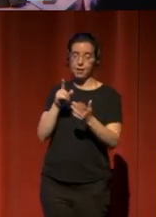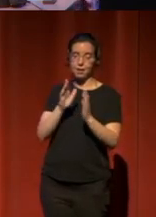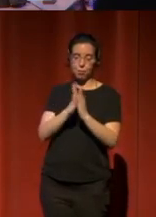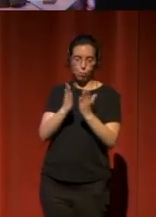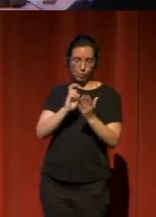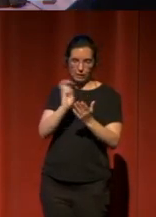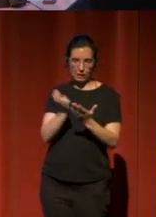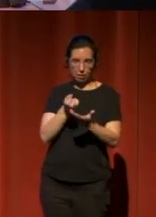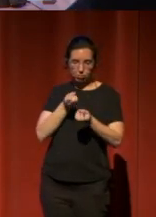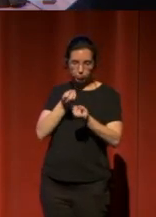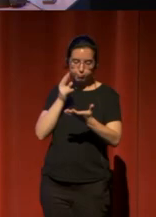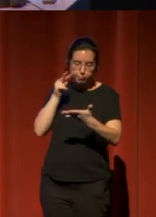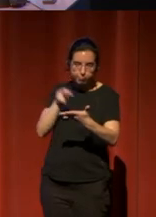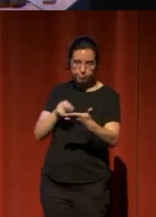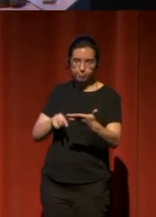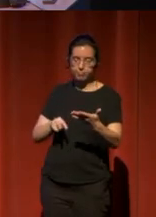comentarios